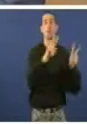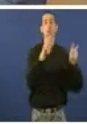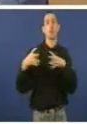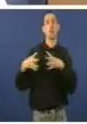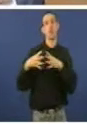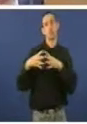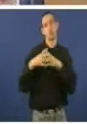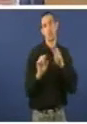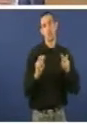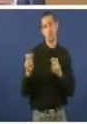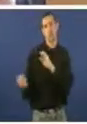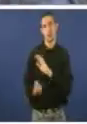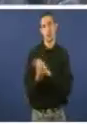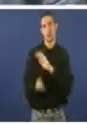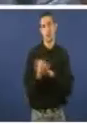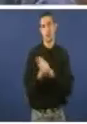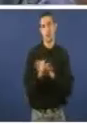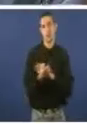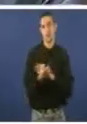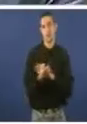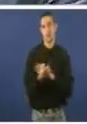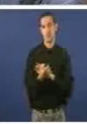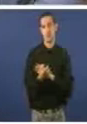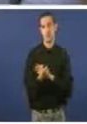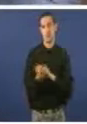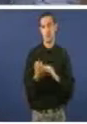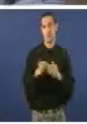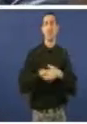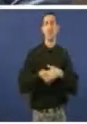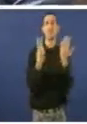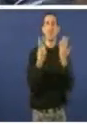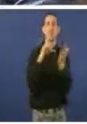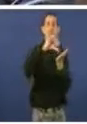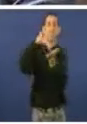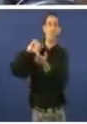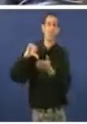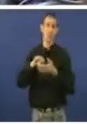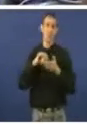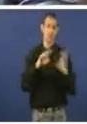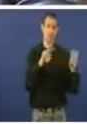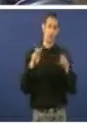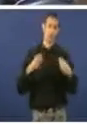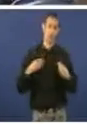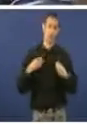novas infraestructuras puxemos daza sete centros de saúde a funcionar.